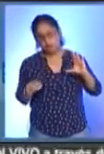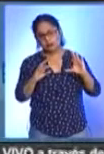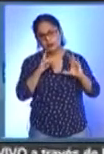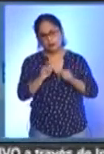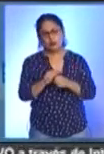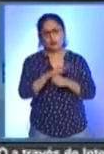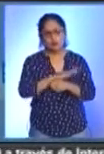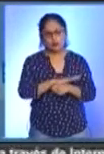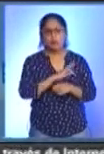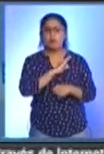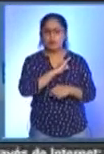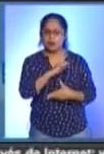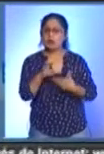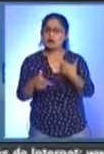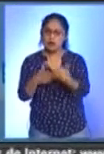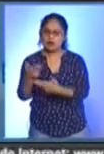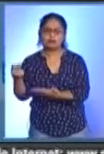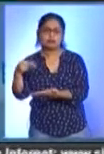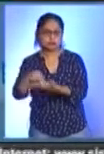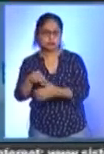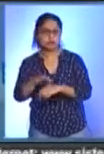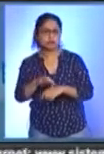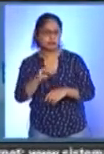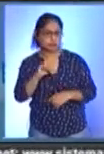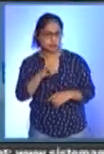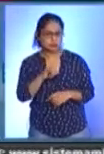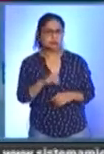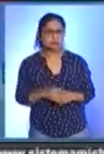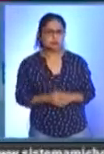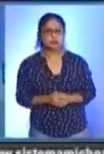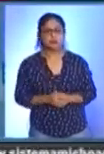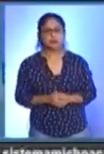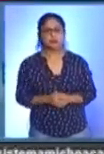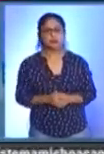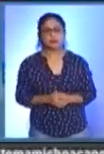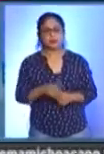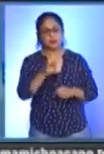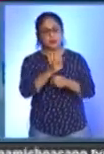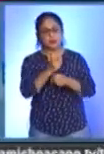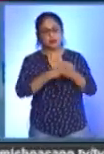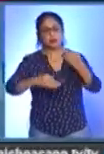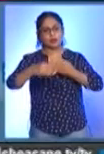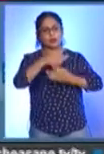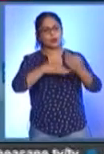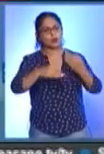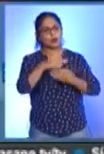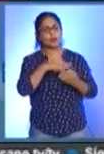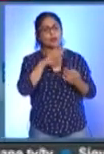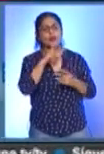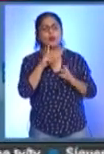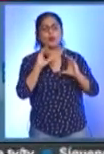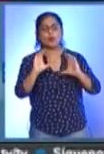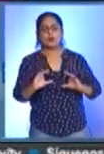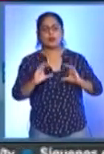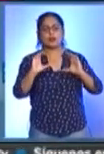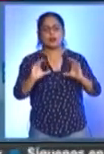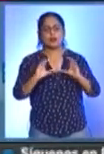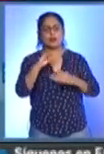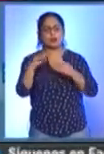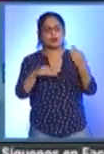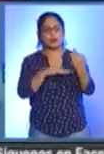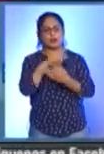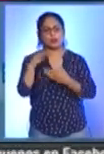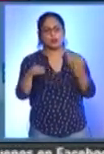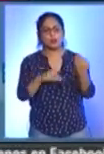podríamos hablar del regreso presencial del nivel básico pronto. La invitación es a ser muy cautos, no hay excepciones.